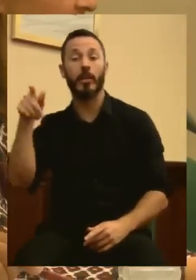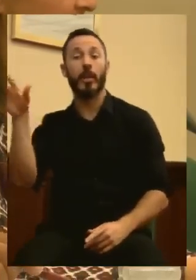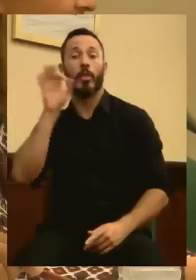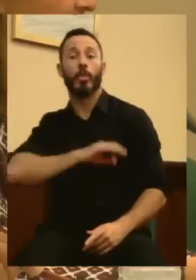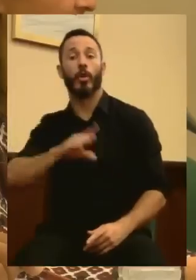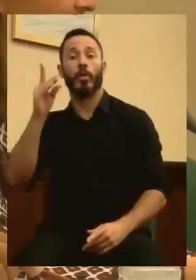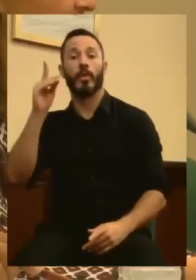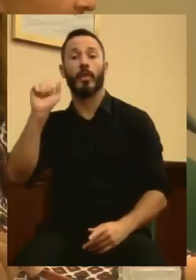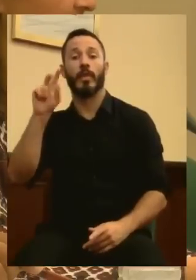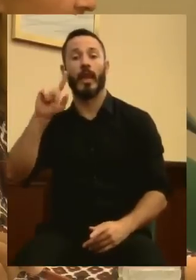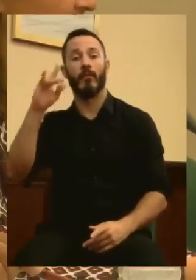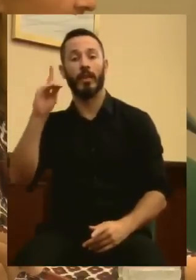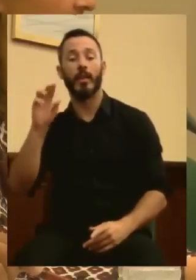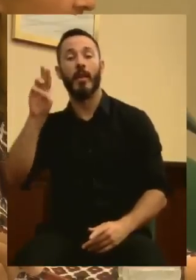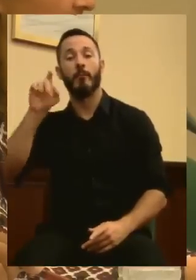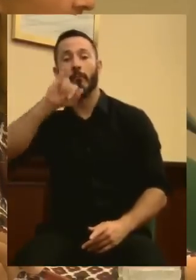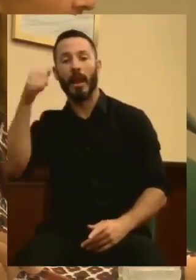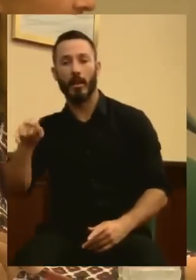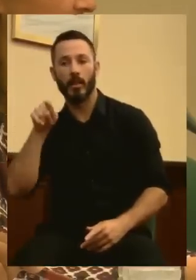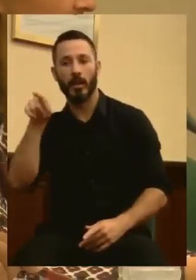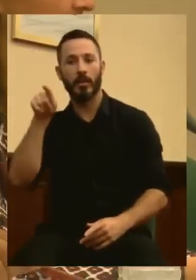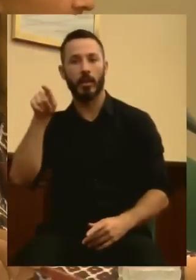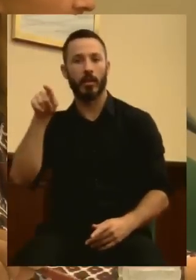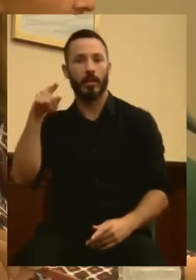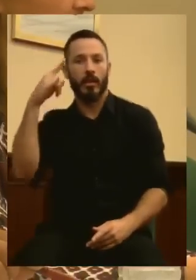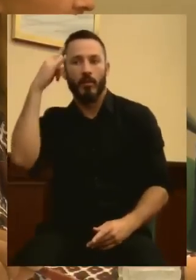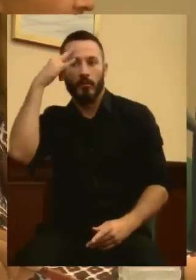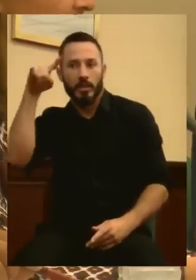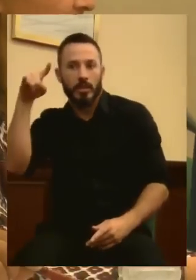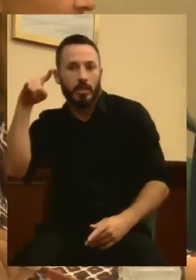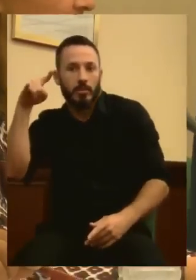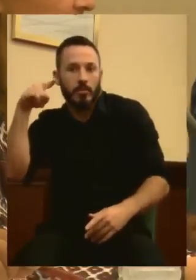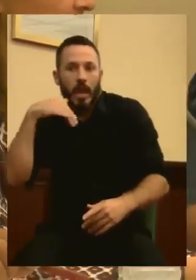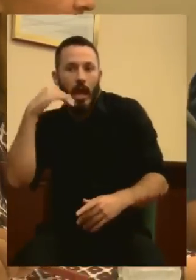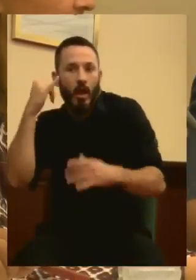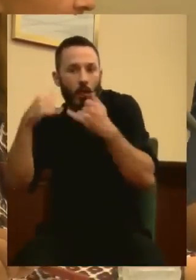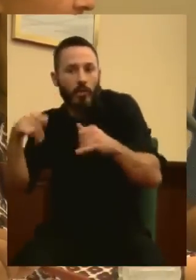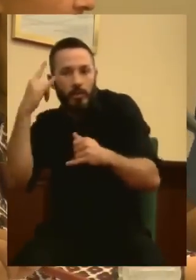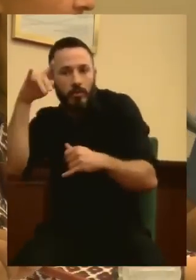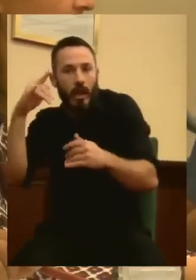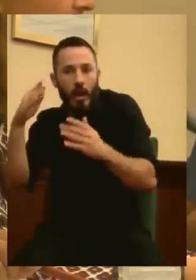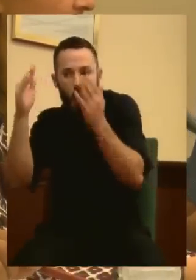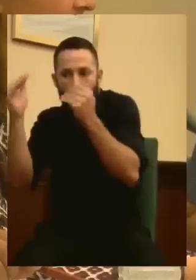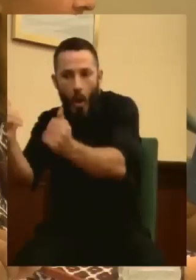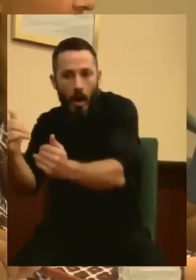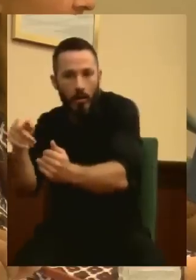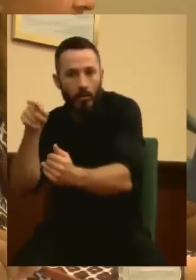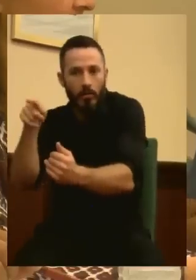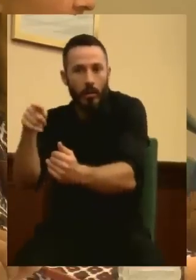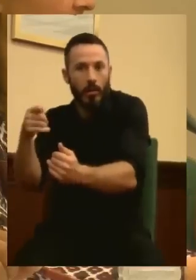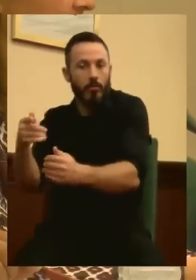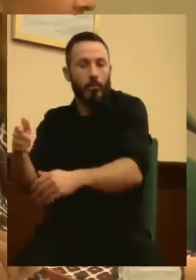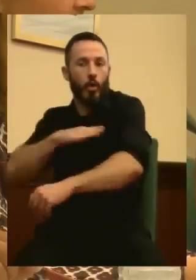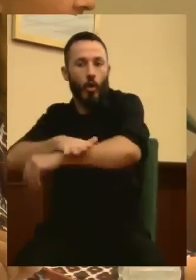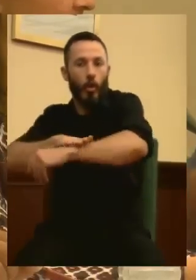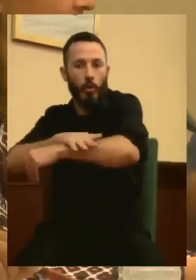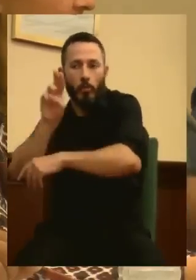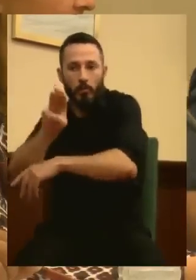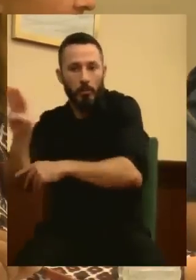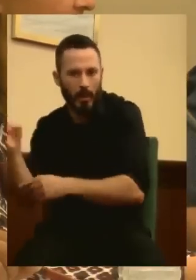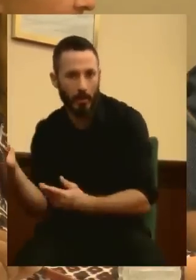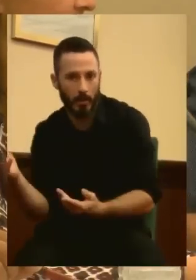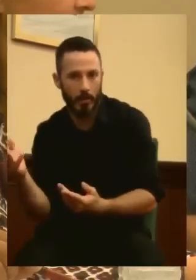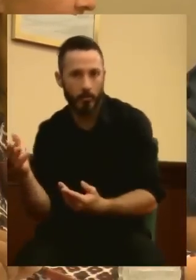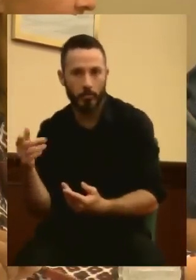Pérez, donde no hay ni un solo festejo taurino. En un municipio gobernado por el Partido Popular, vayan ustedes